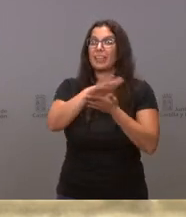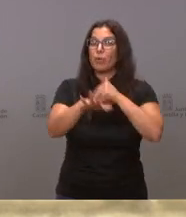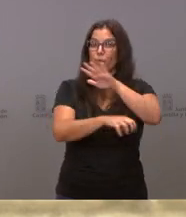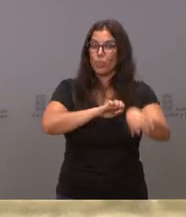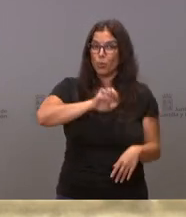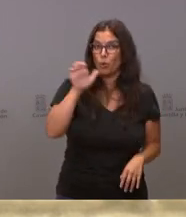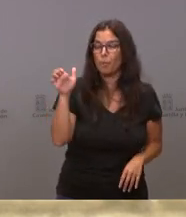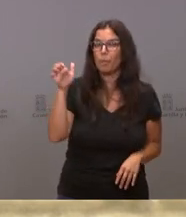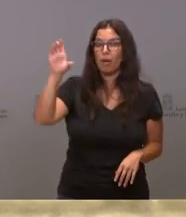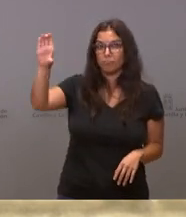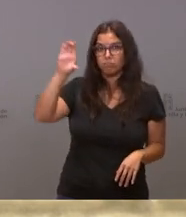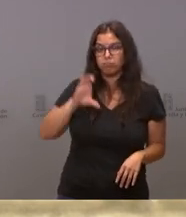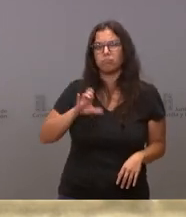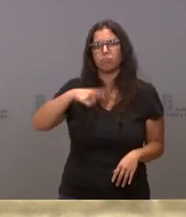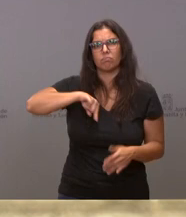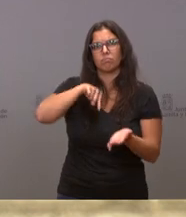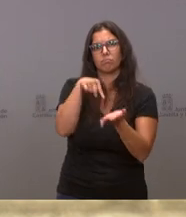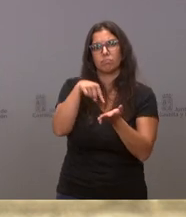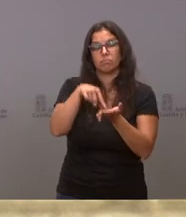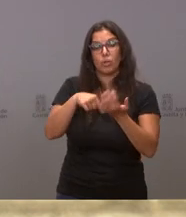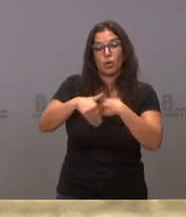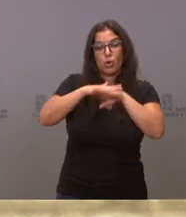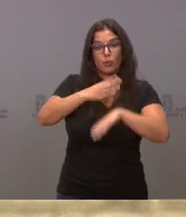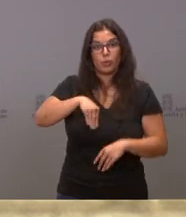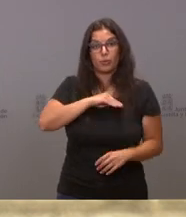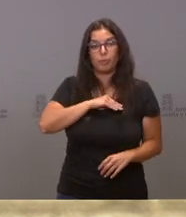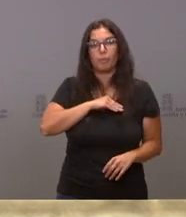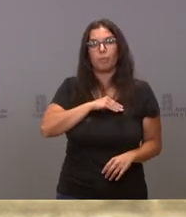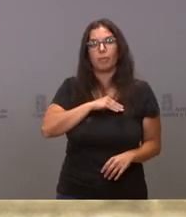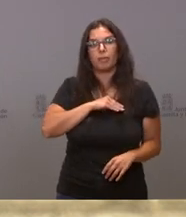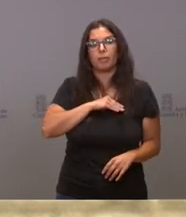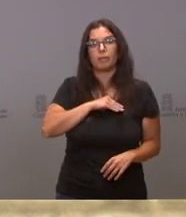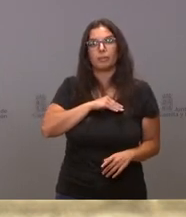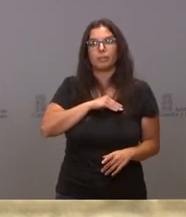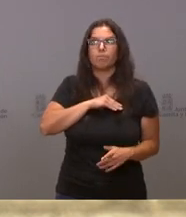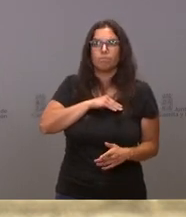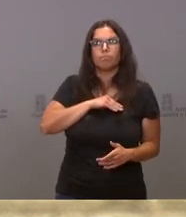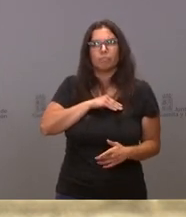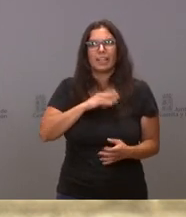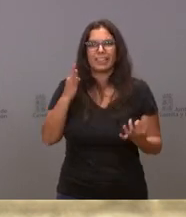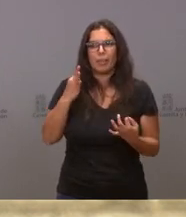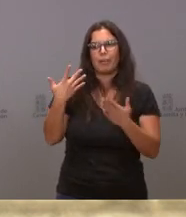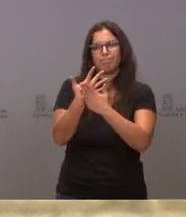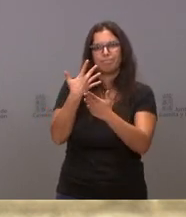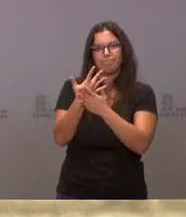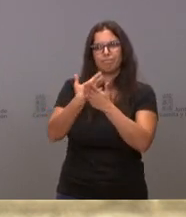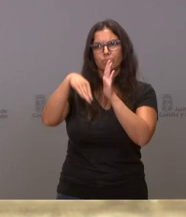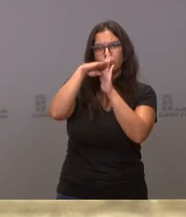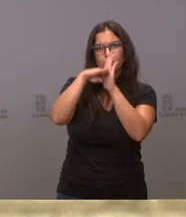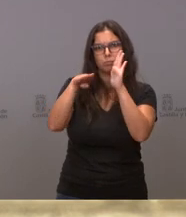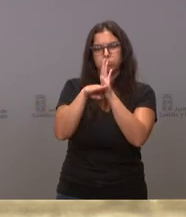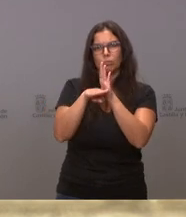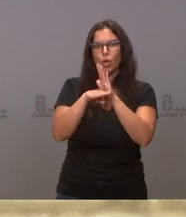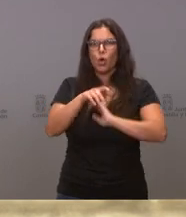exigido que el Gobierno de España debe concretar el cómo y el cuándo y el